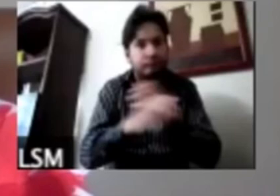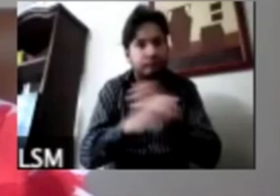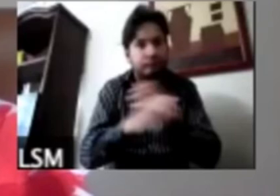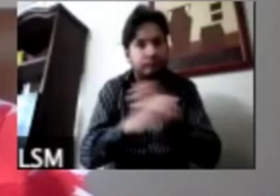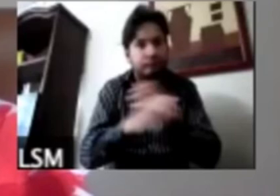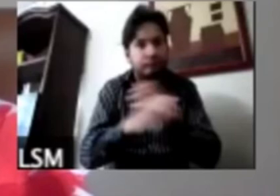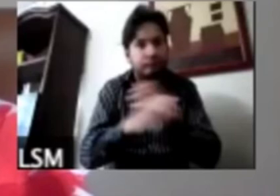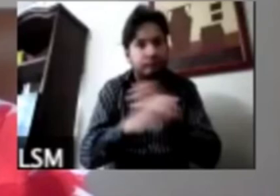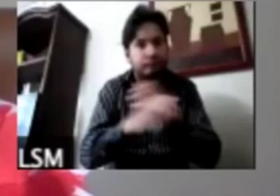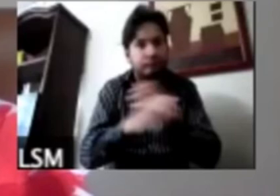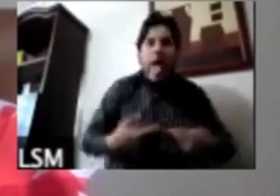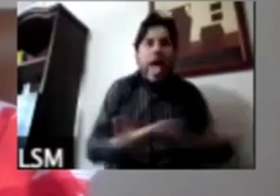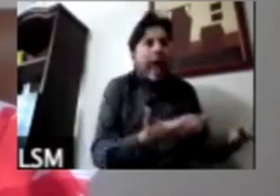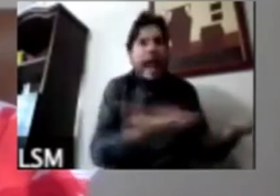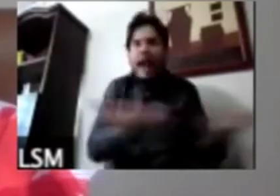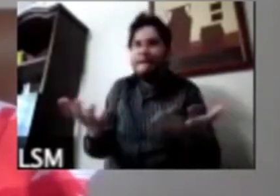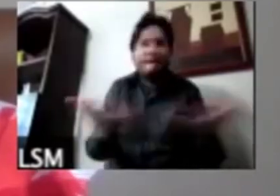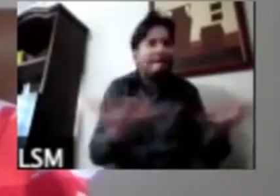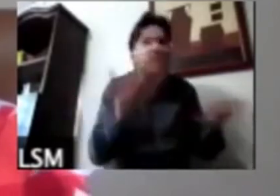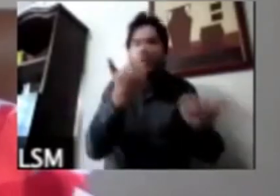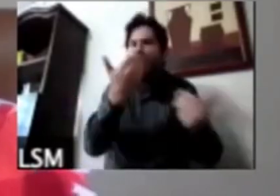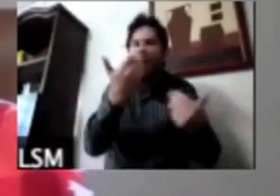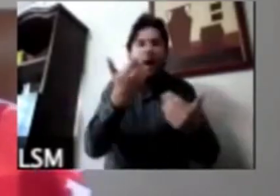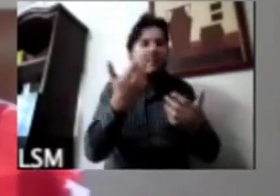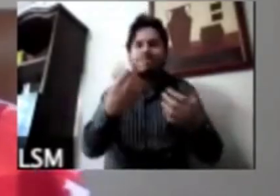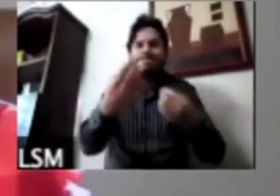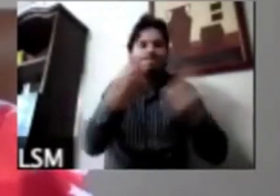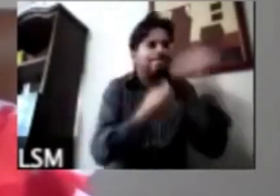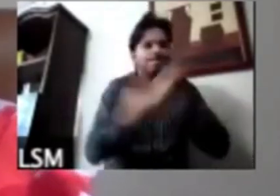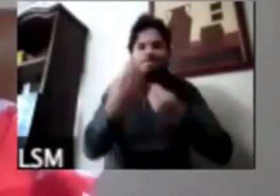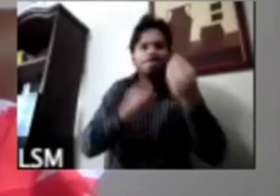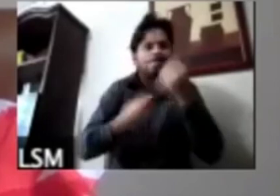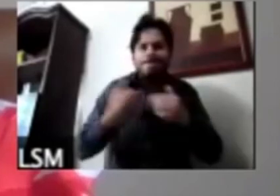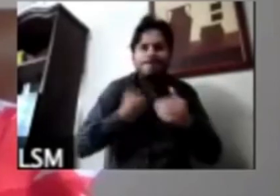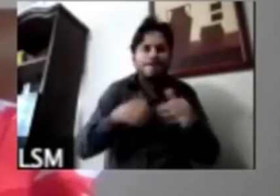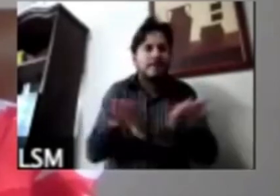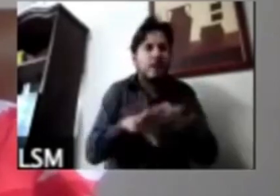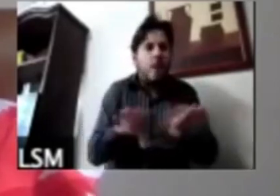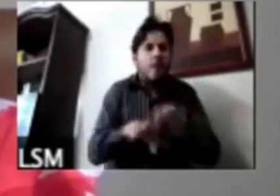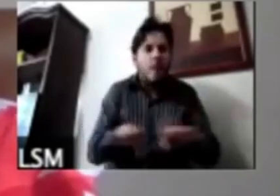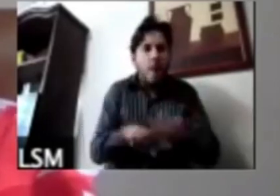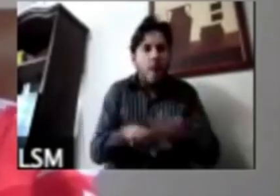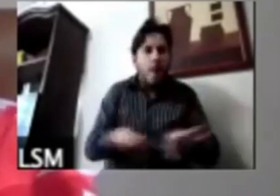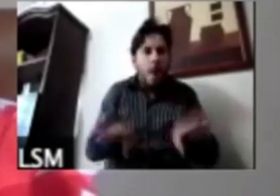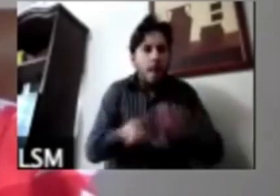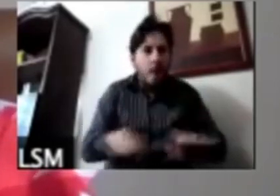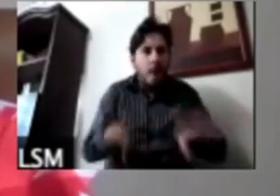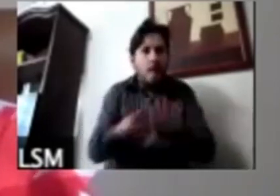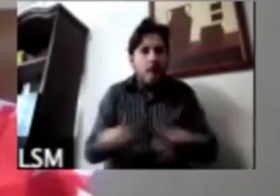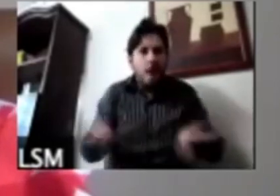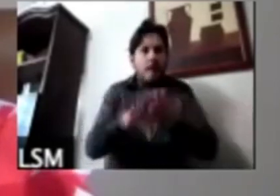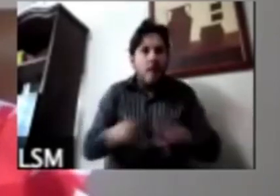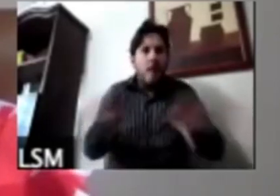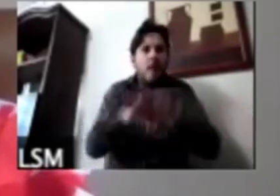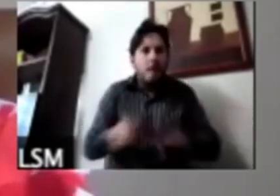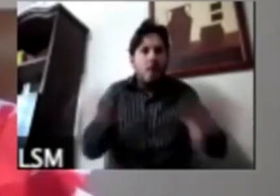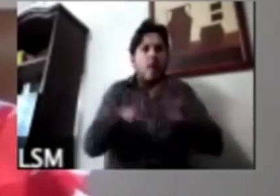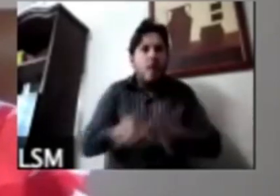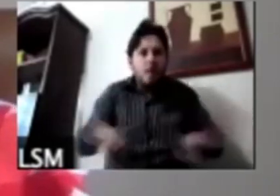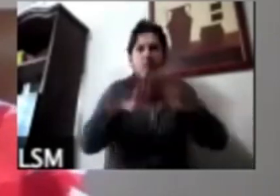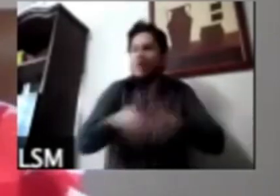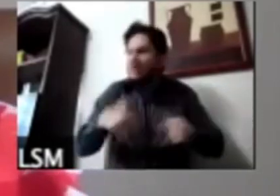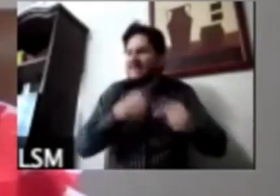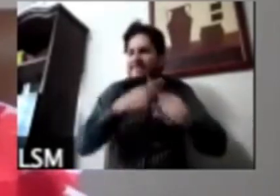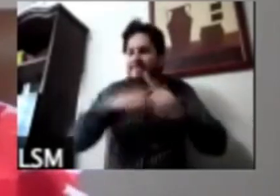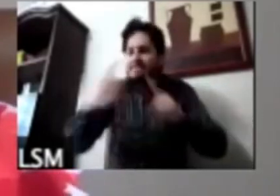desesperada porque no tiene acceso a alimentos pero es un problema también muy grave que vamos a ver a mediano y largo plazo sobre todo en